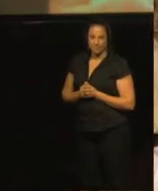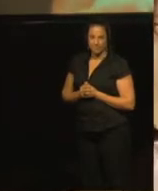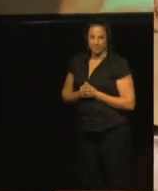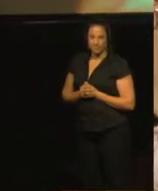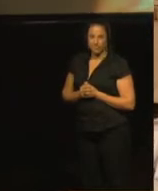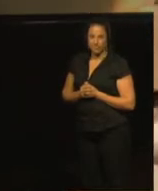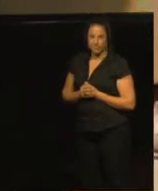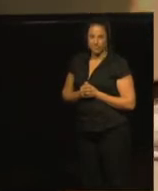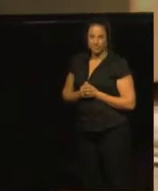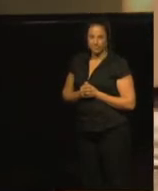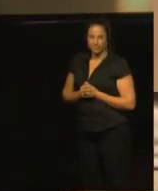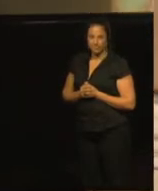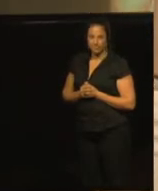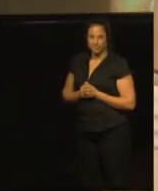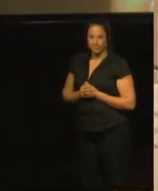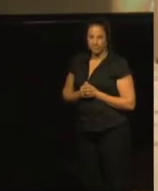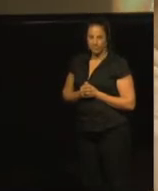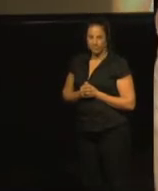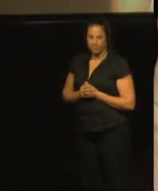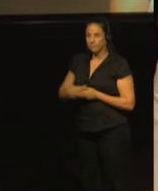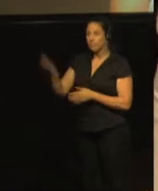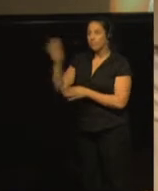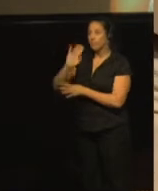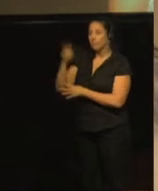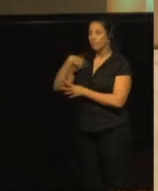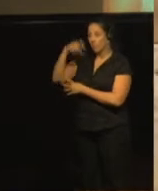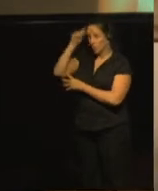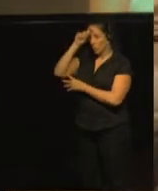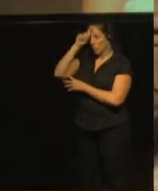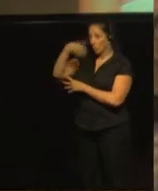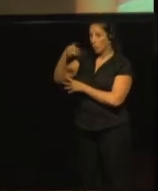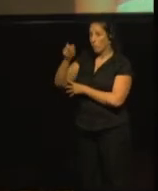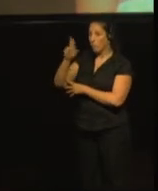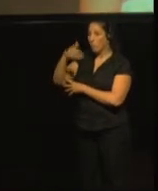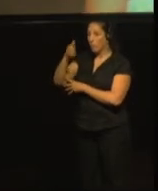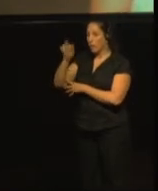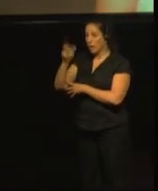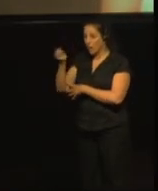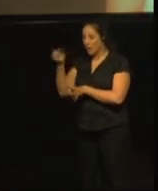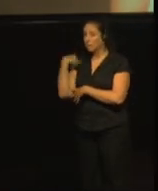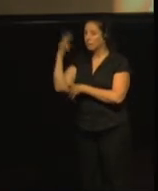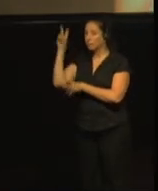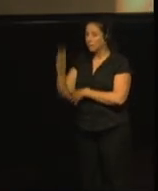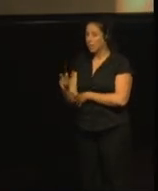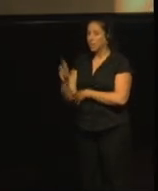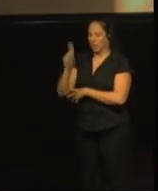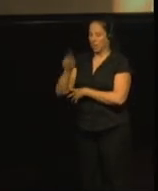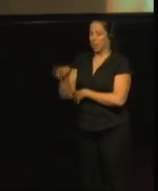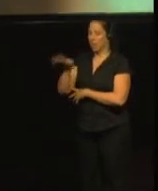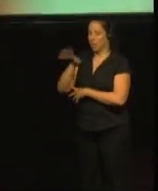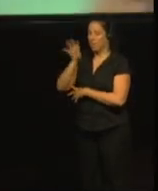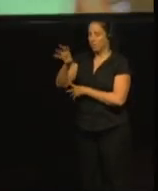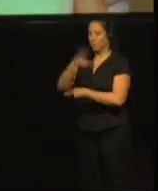Hola, me llamo Bárbara y vengo de Austria también.